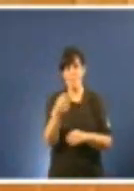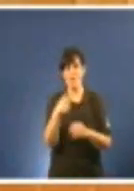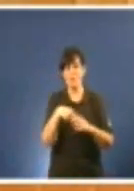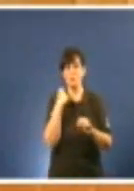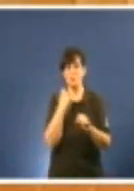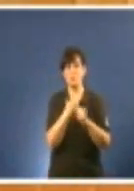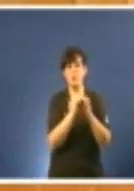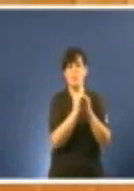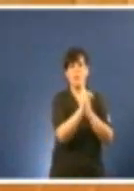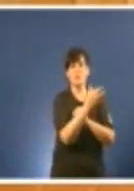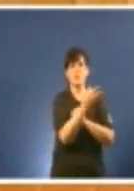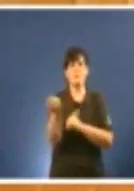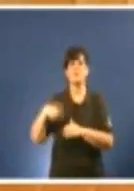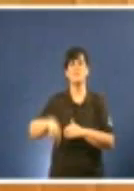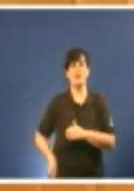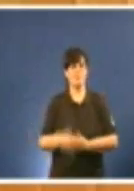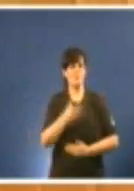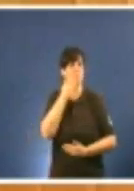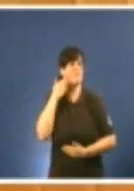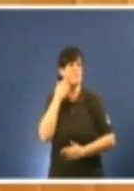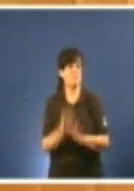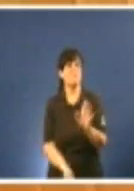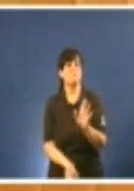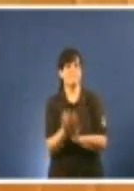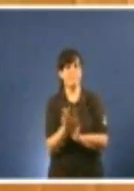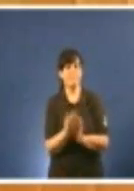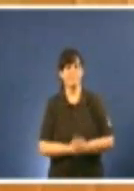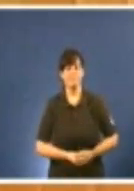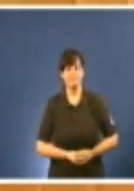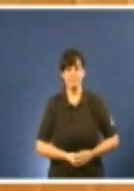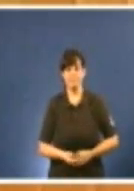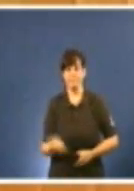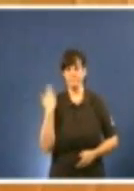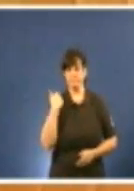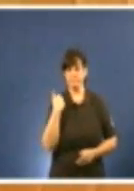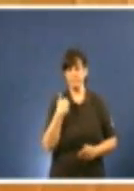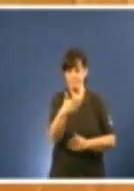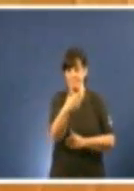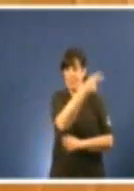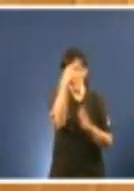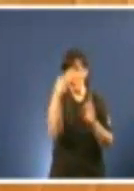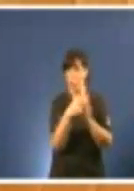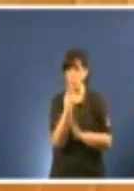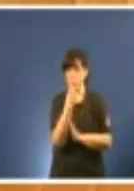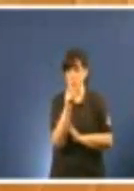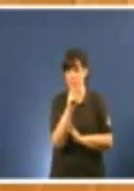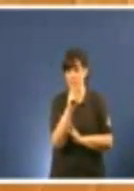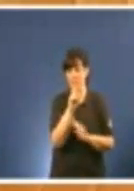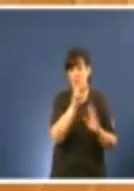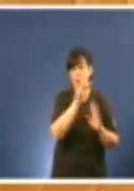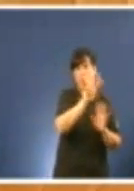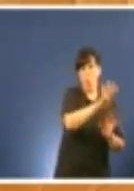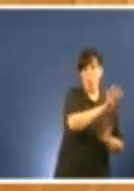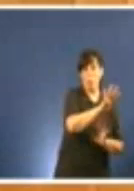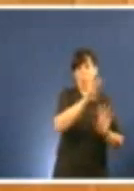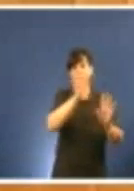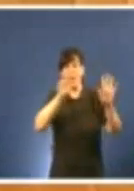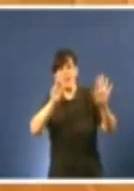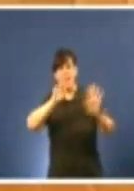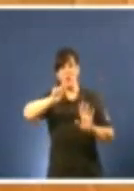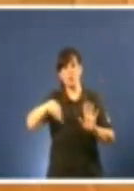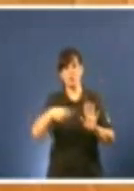salarios dignos. En 2020, o 48,6% dos municipios de Galiza contarán con máis do 32